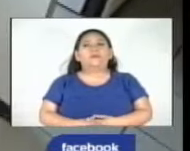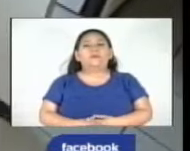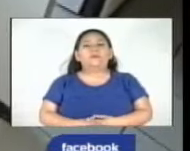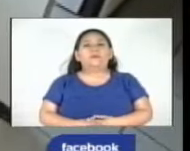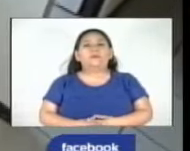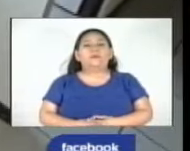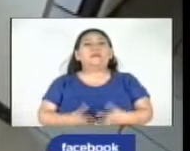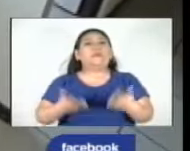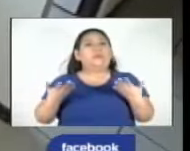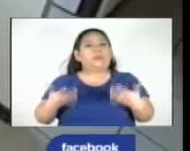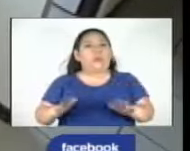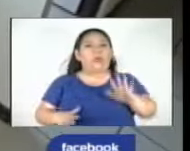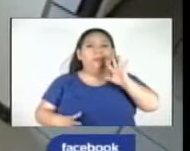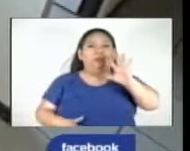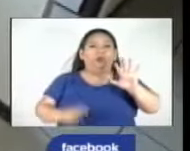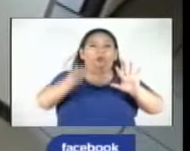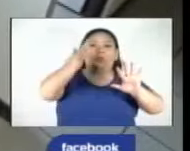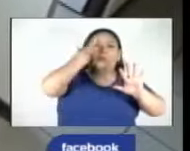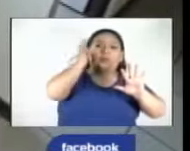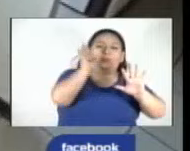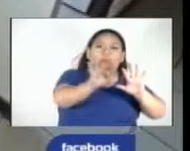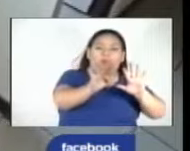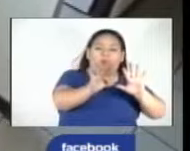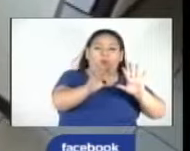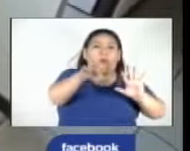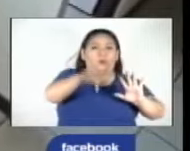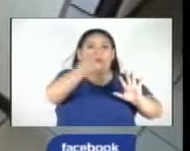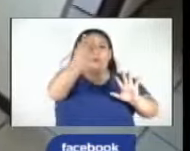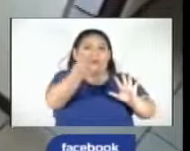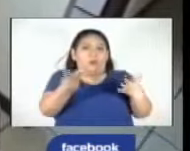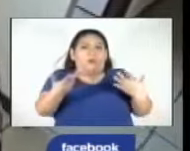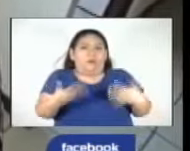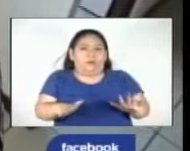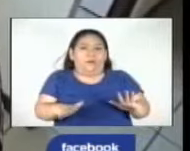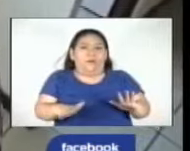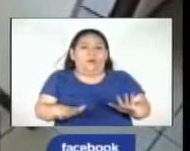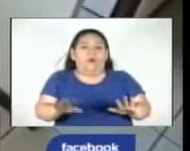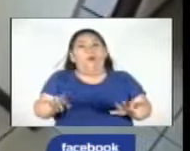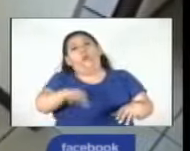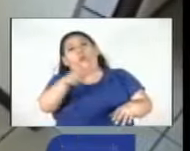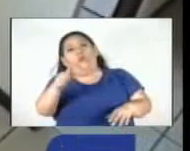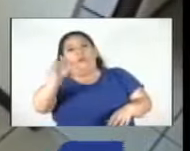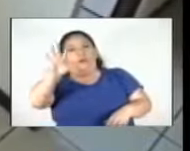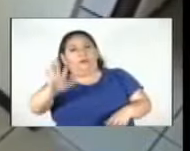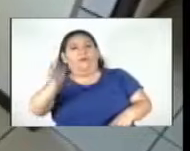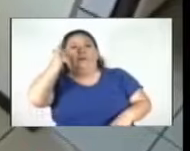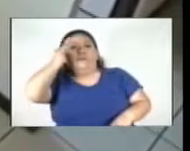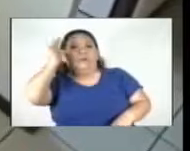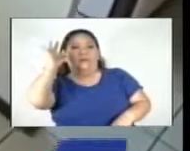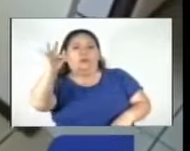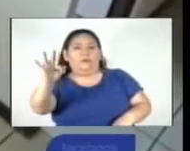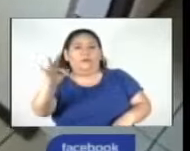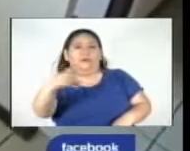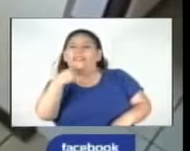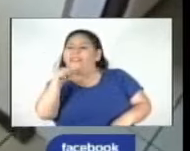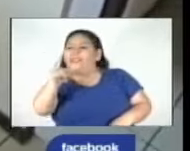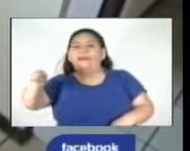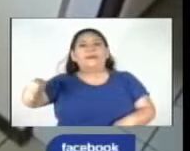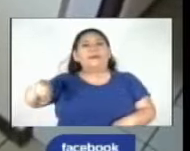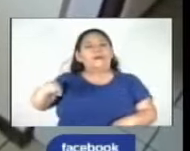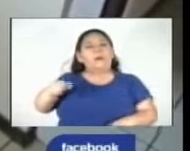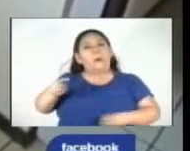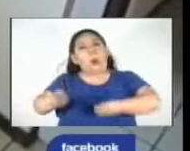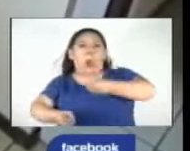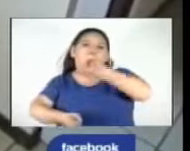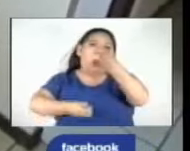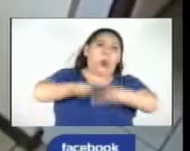Ya desfilaron cinco testigos. Este día hemos programado otras cinco personas. Dentro de las personas a declarar